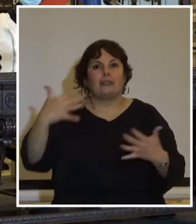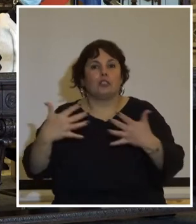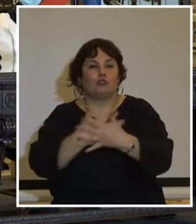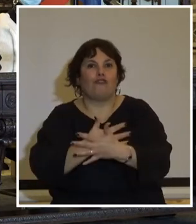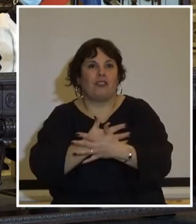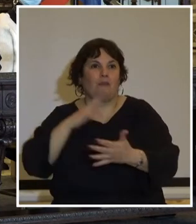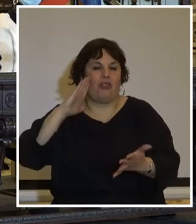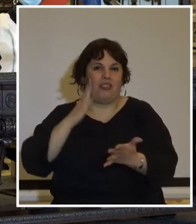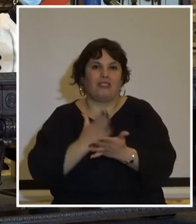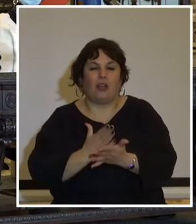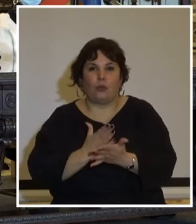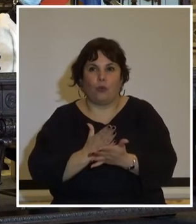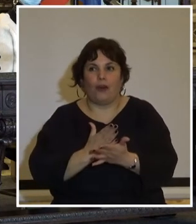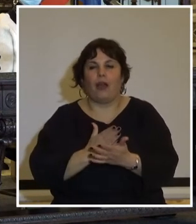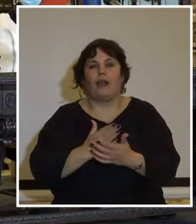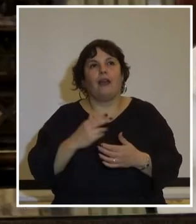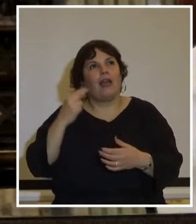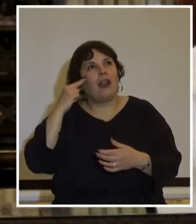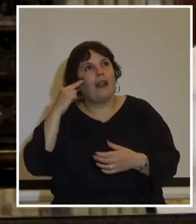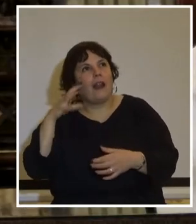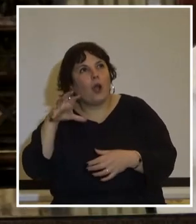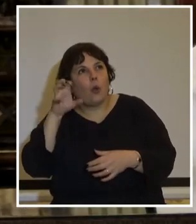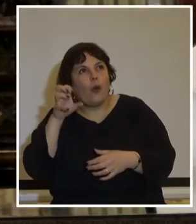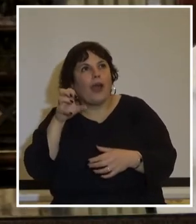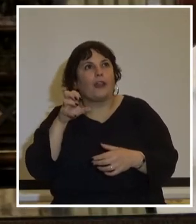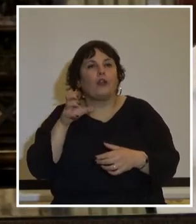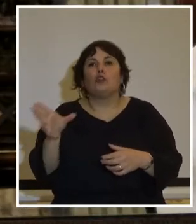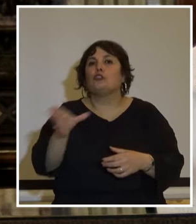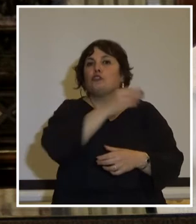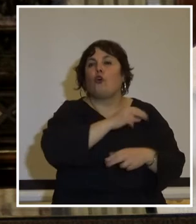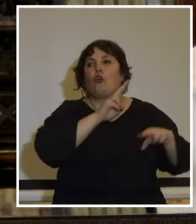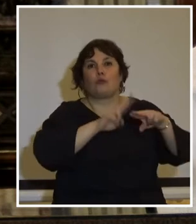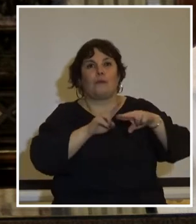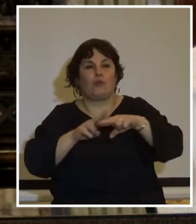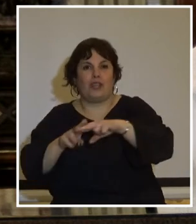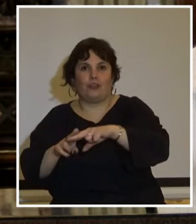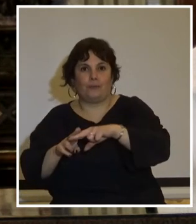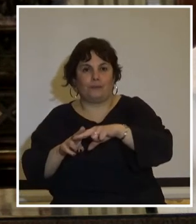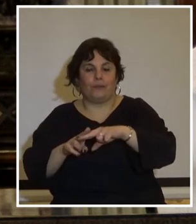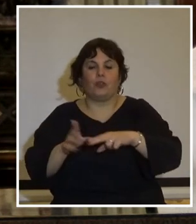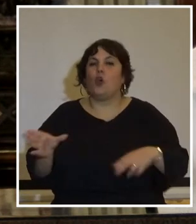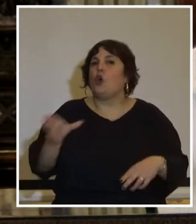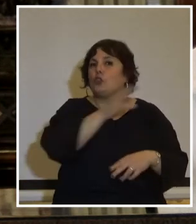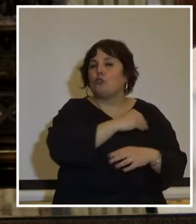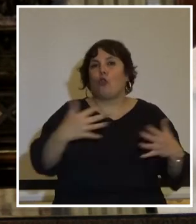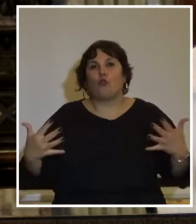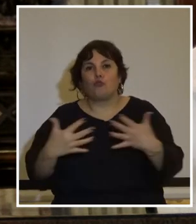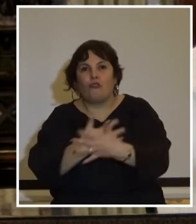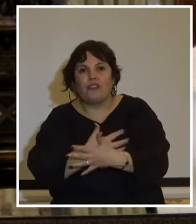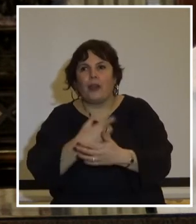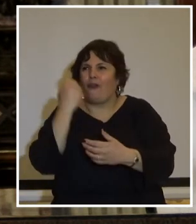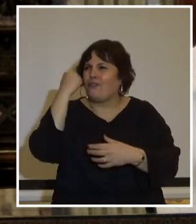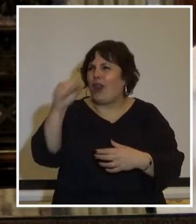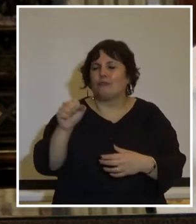dictadura en el recuerdo de todos los que murieron en la dictadura de todos los que sufrieron ominosas